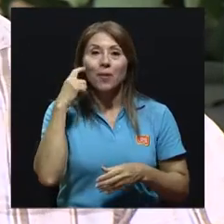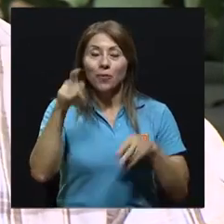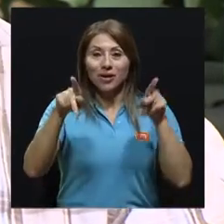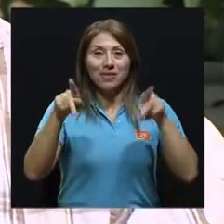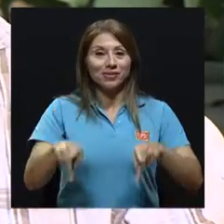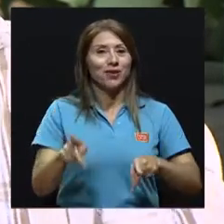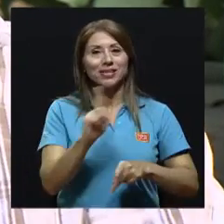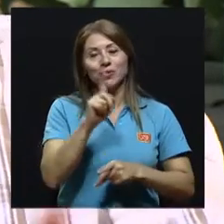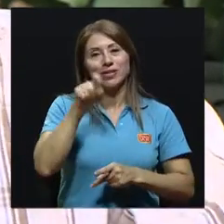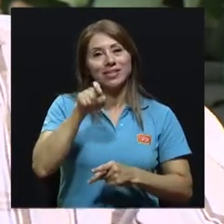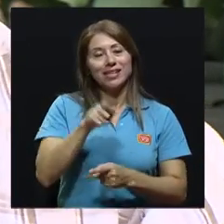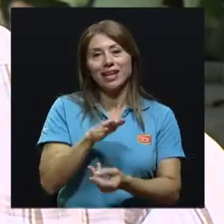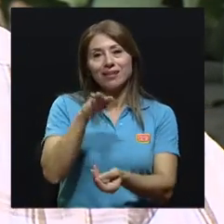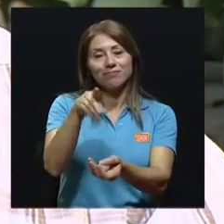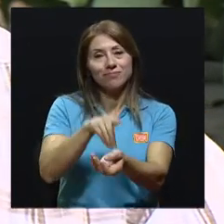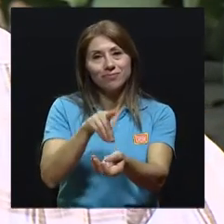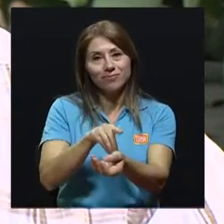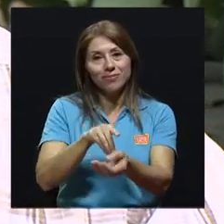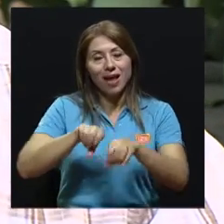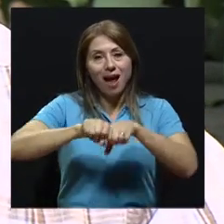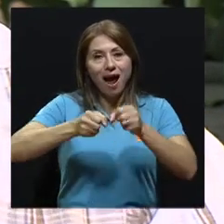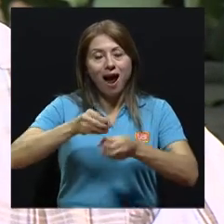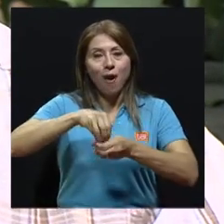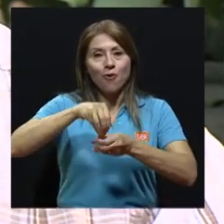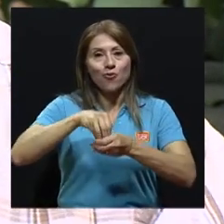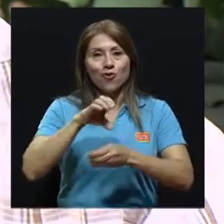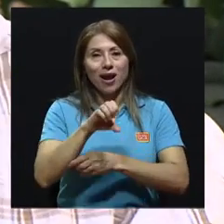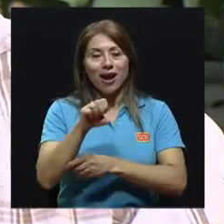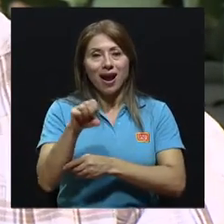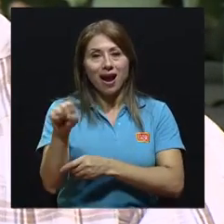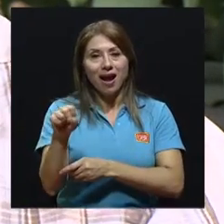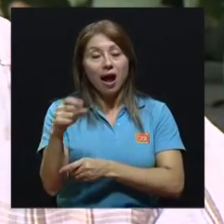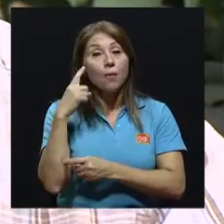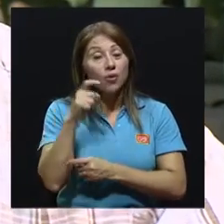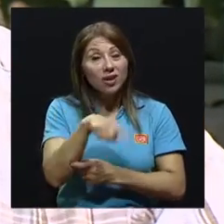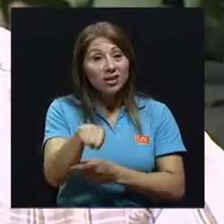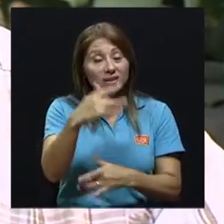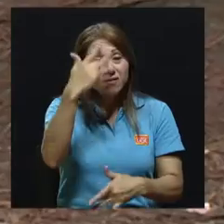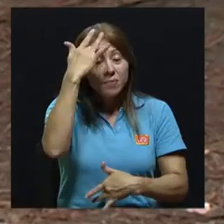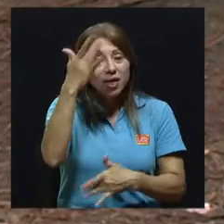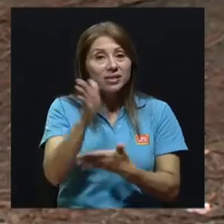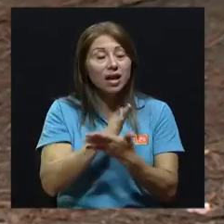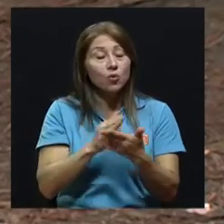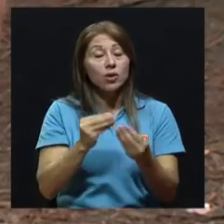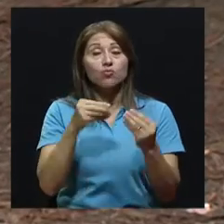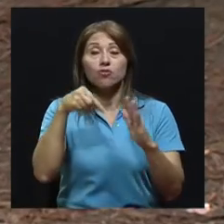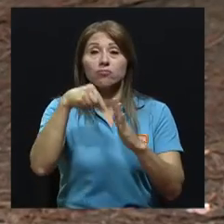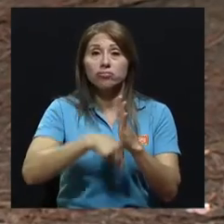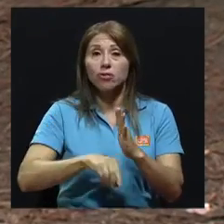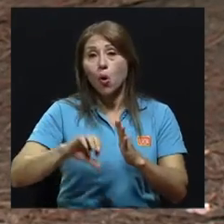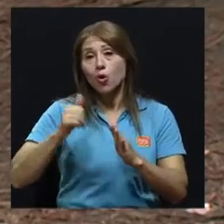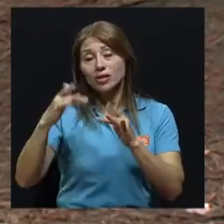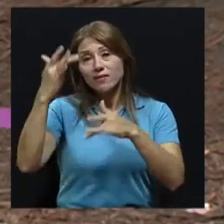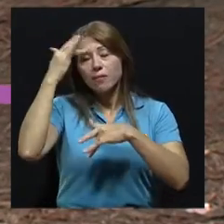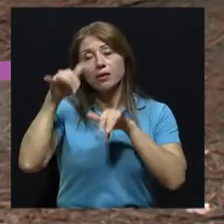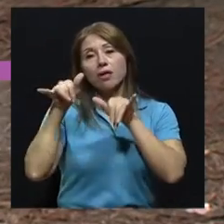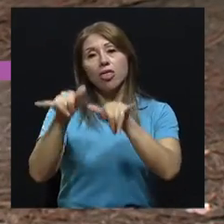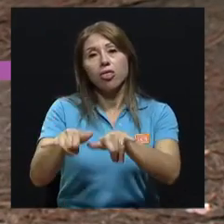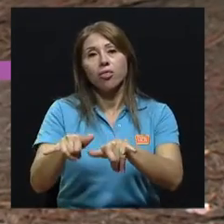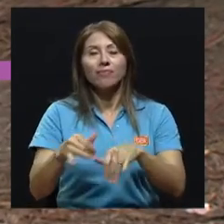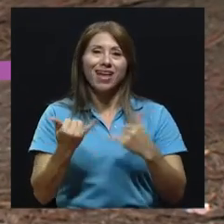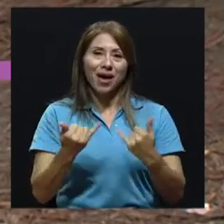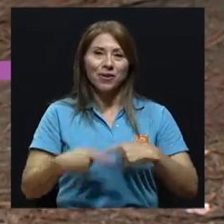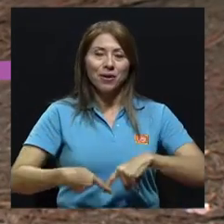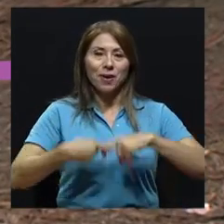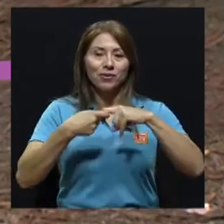caja podría tener por atender ese tipo de enfermedades, algunas agudas, otras crónicas. Vamos a hacer otra pausa en esta conversación para luego